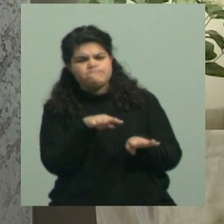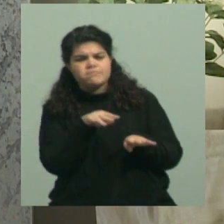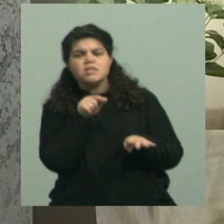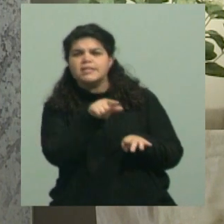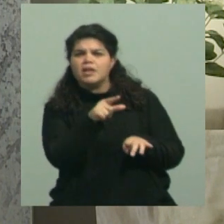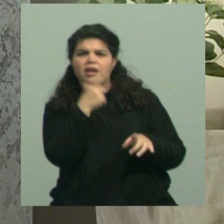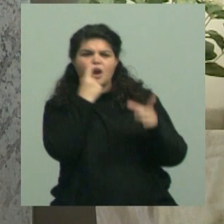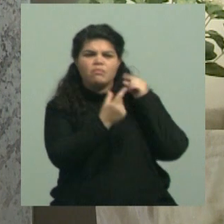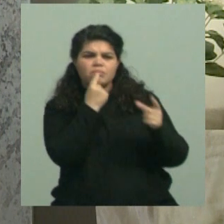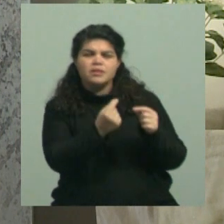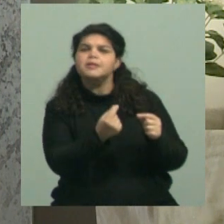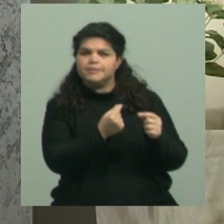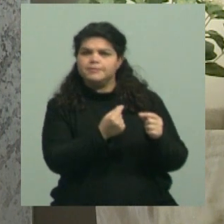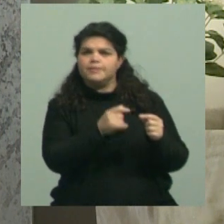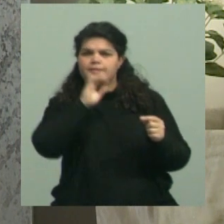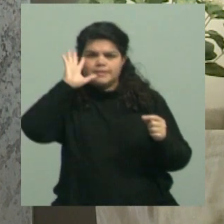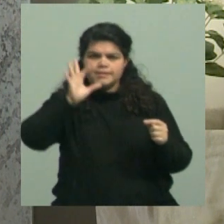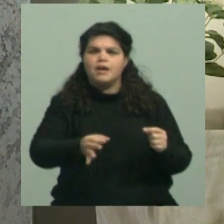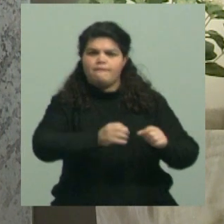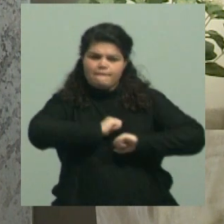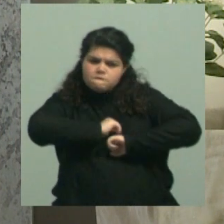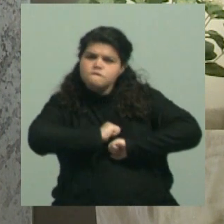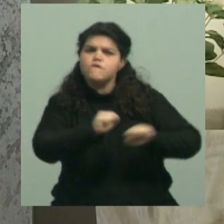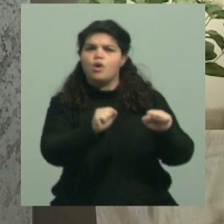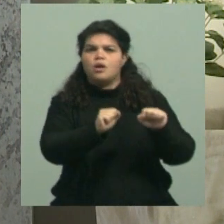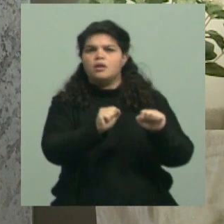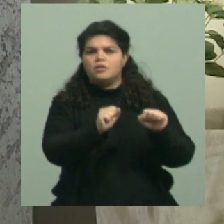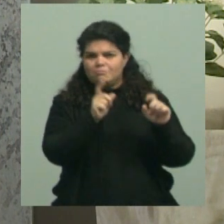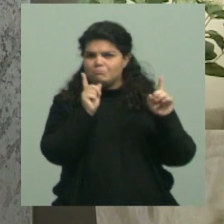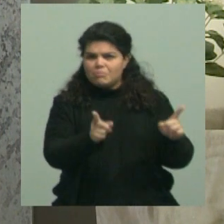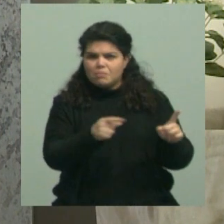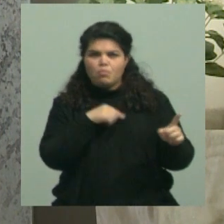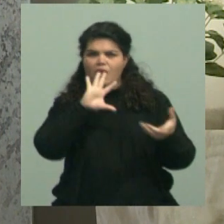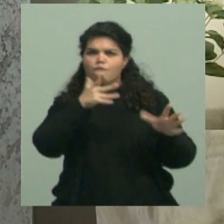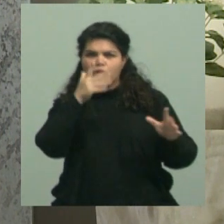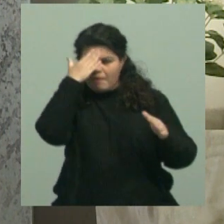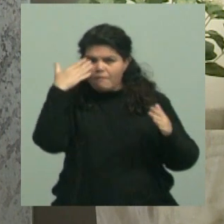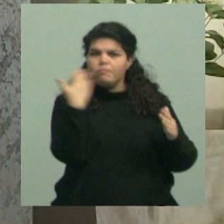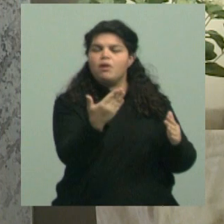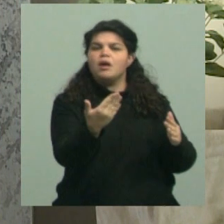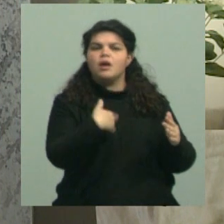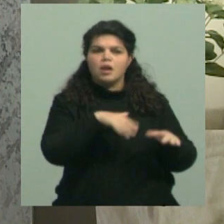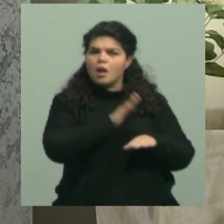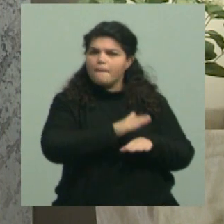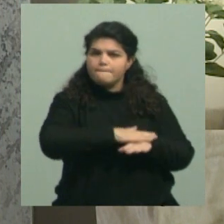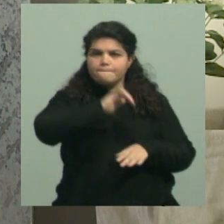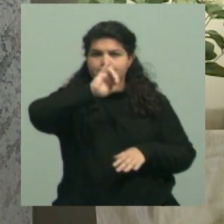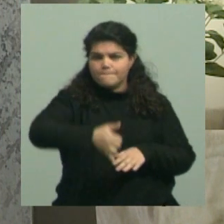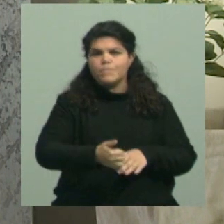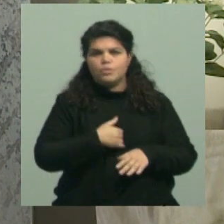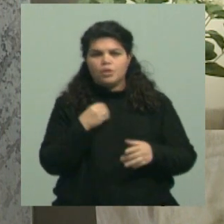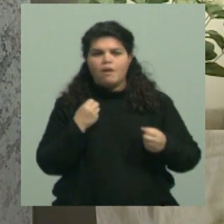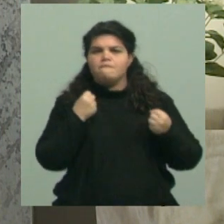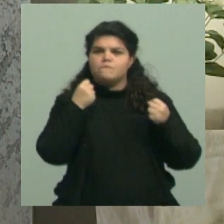creo que un mensaje fuerte que demostró que realmente había un fuerte compromiso y que en